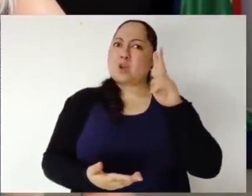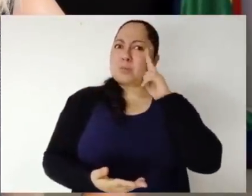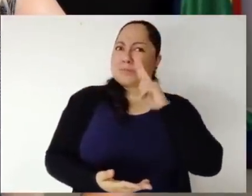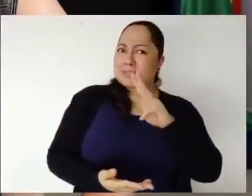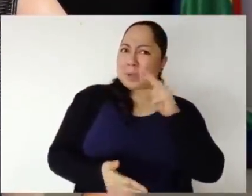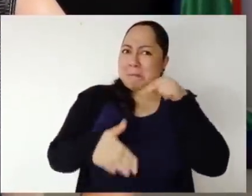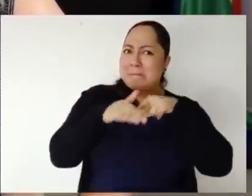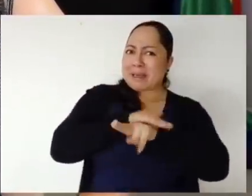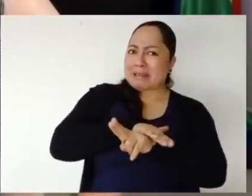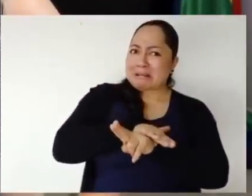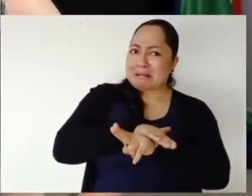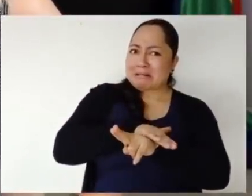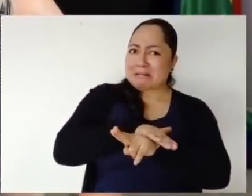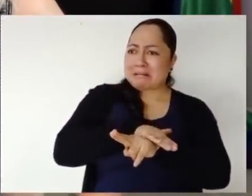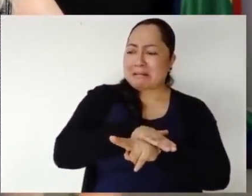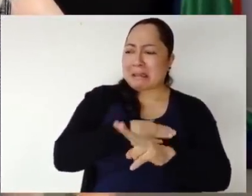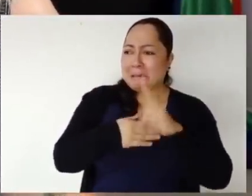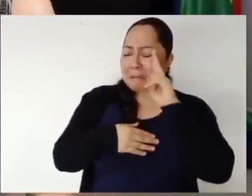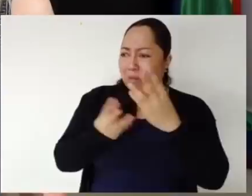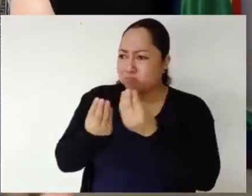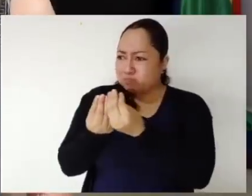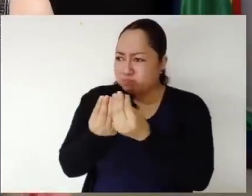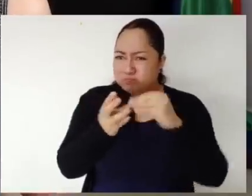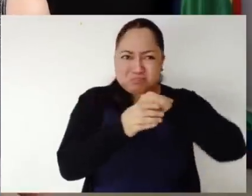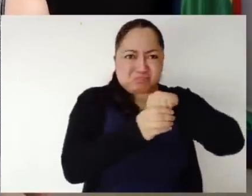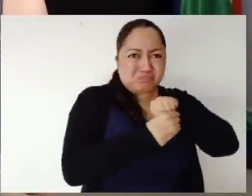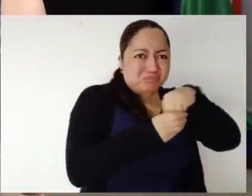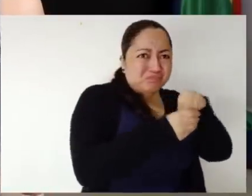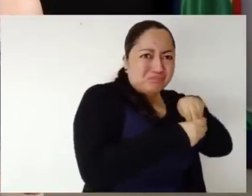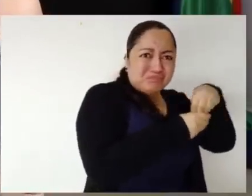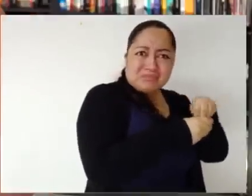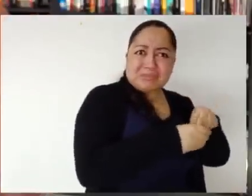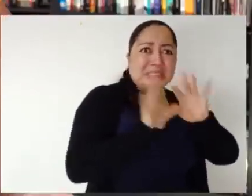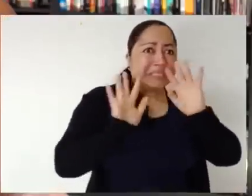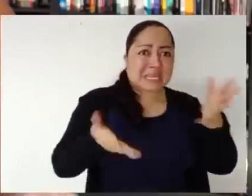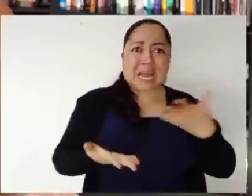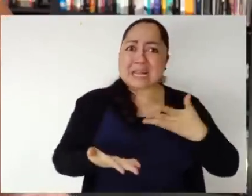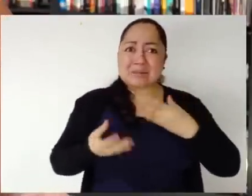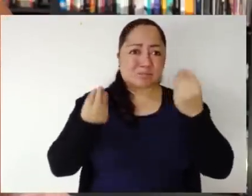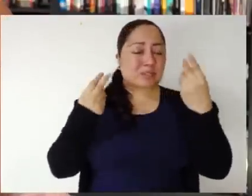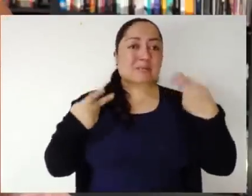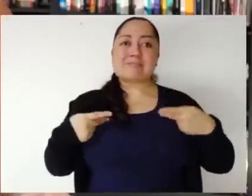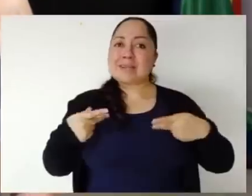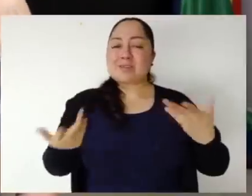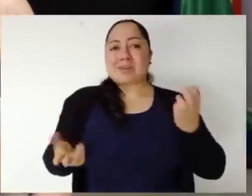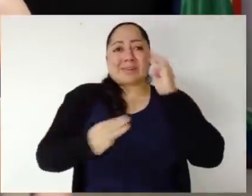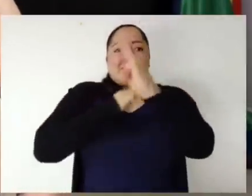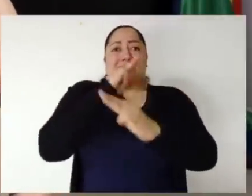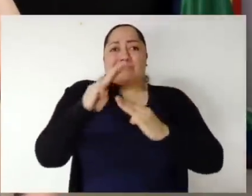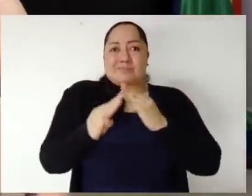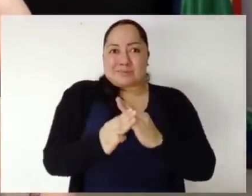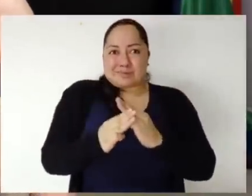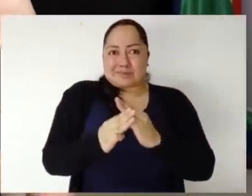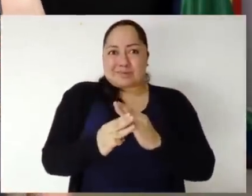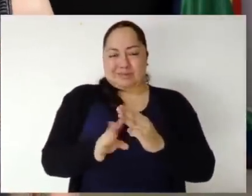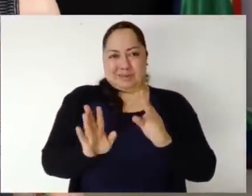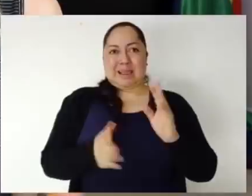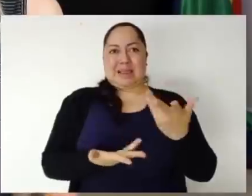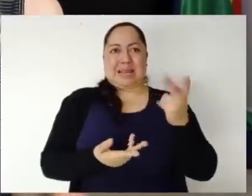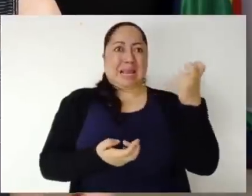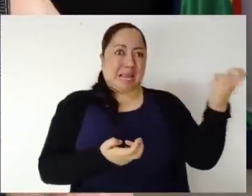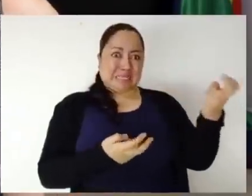México y todo lo que tengo que decir es a ver, señores conservadores, como que ya lo lograron, no hay suficientes personas en el planeta. Y luego los mendigos salen a